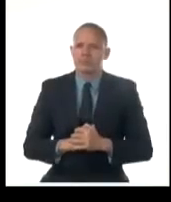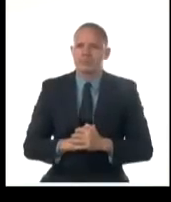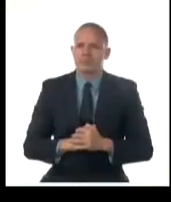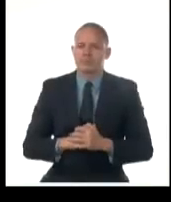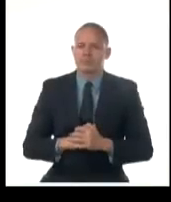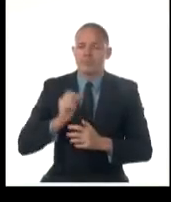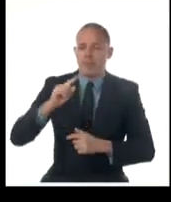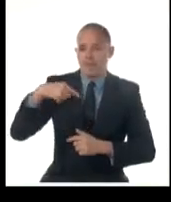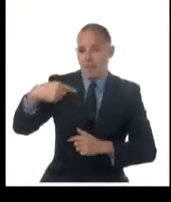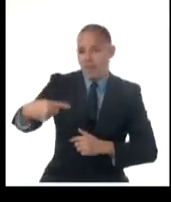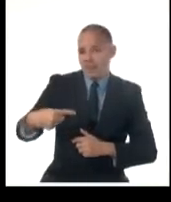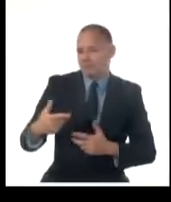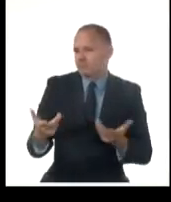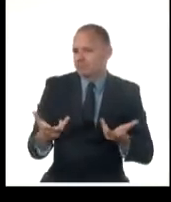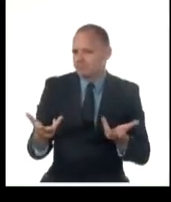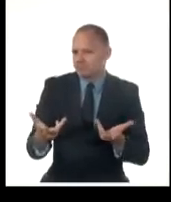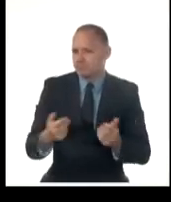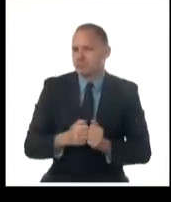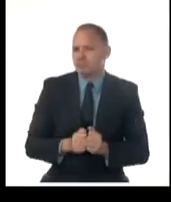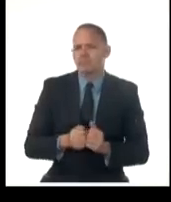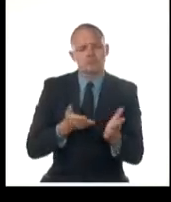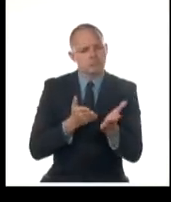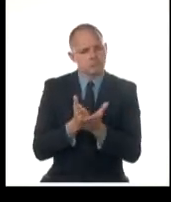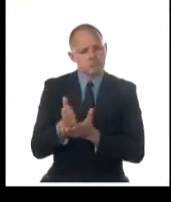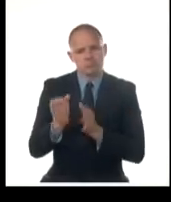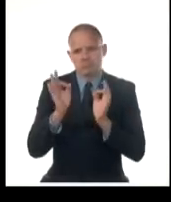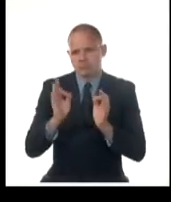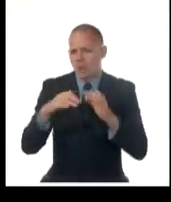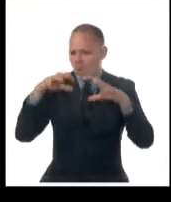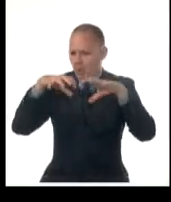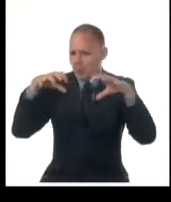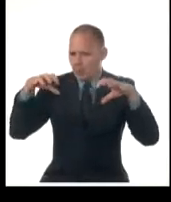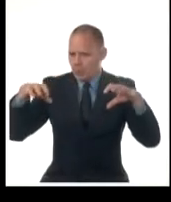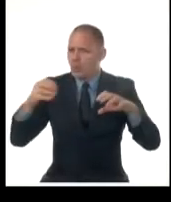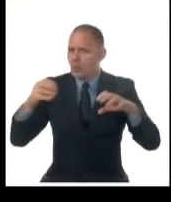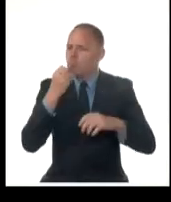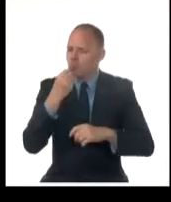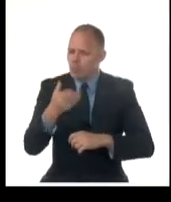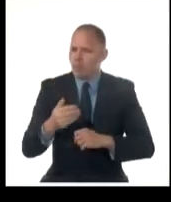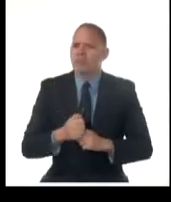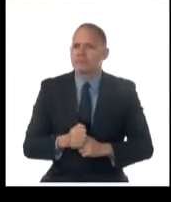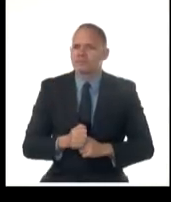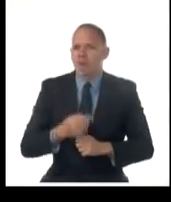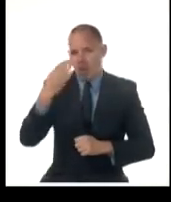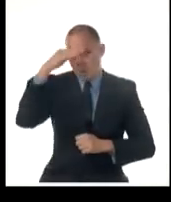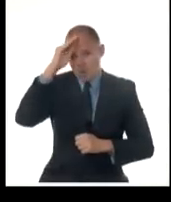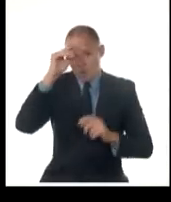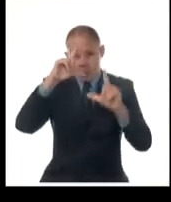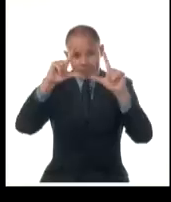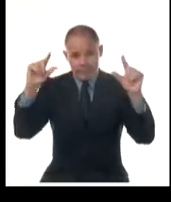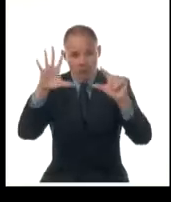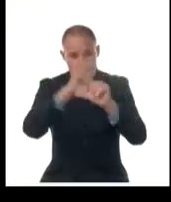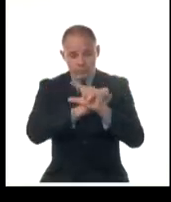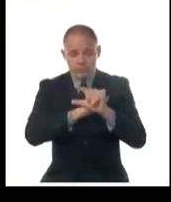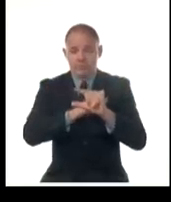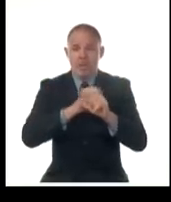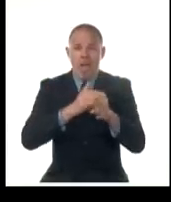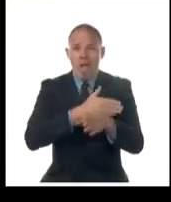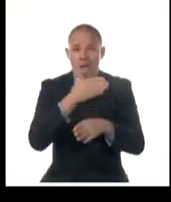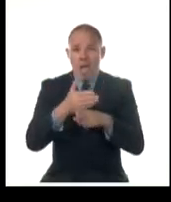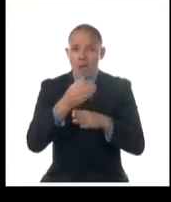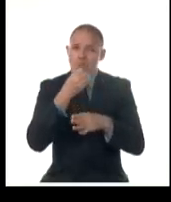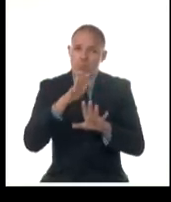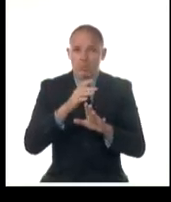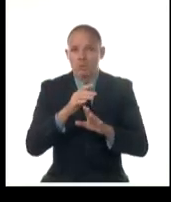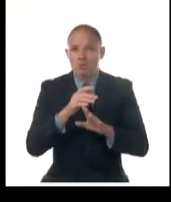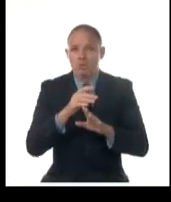costas. Para los próximos tres días se mantiene alta la probabilidad de lluvias en gran parte de nuestro país, todavía el sábado, y irá